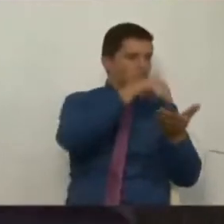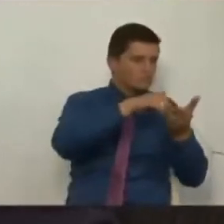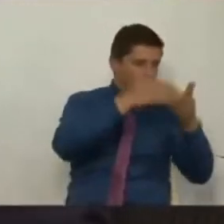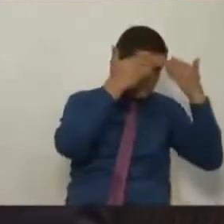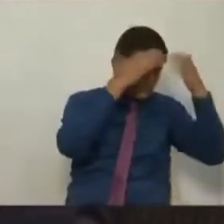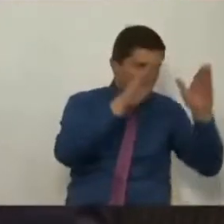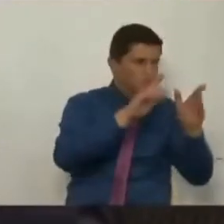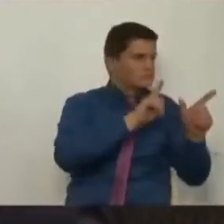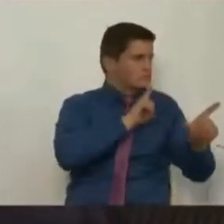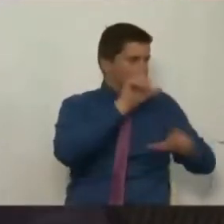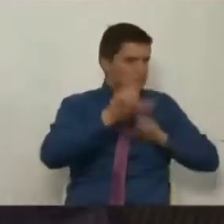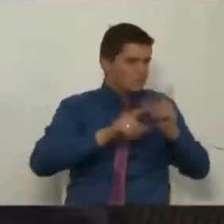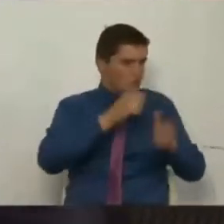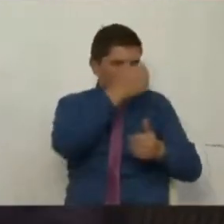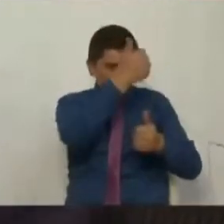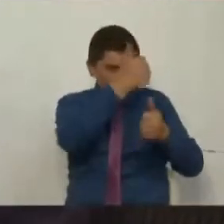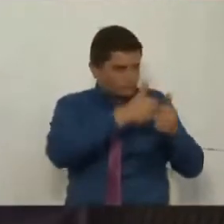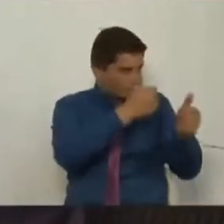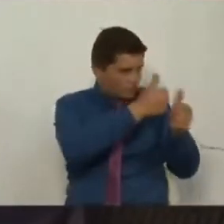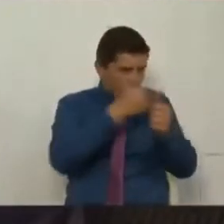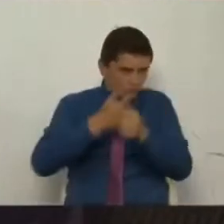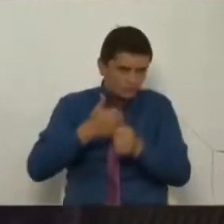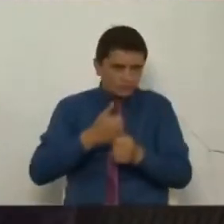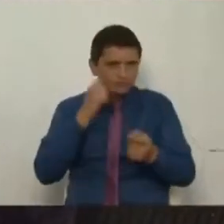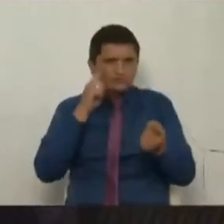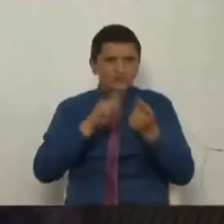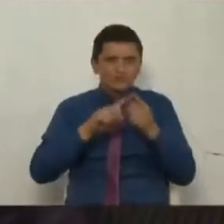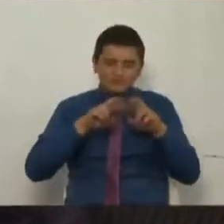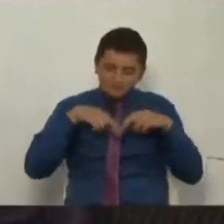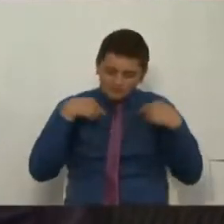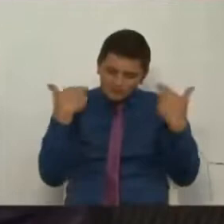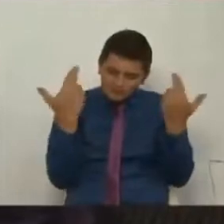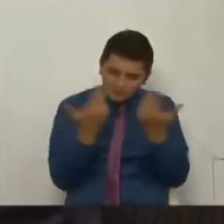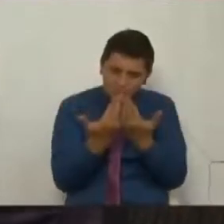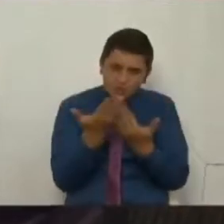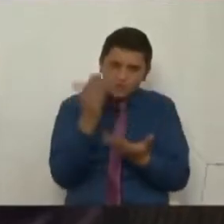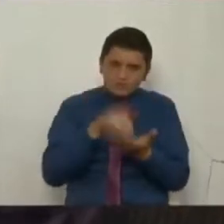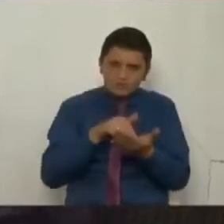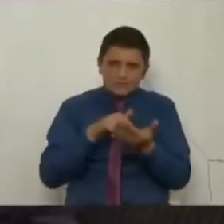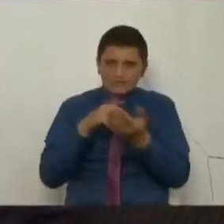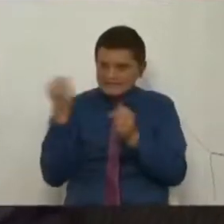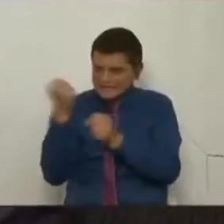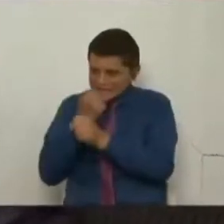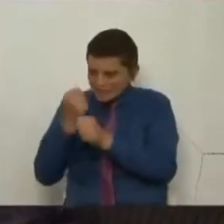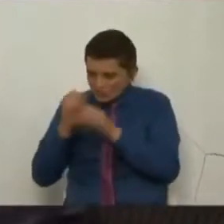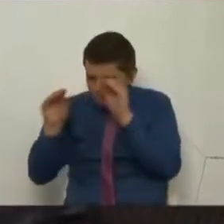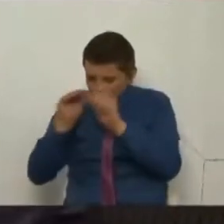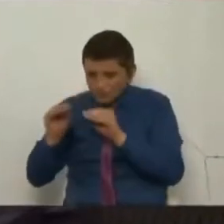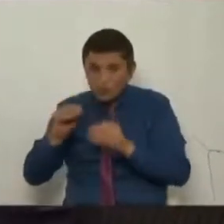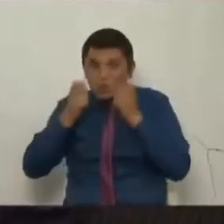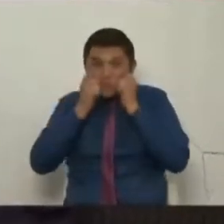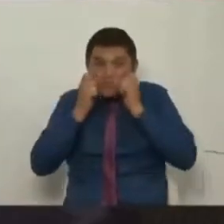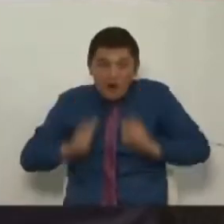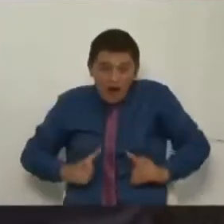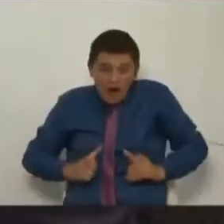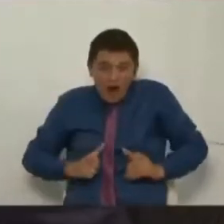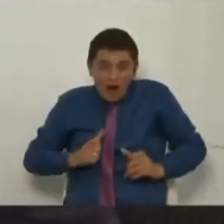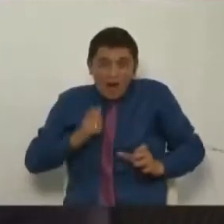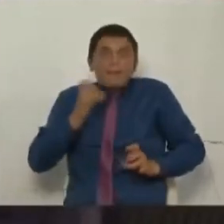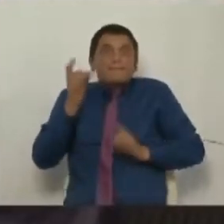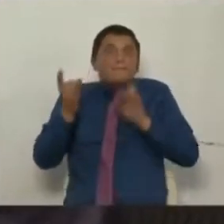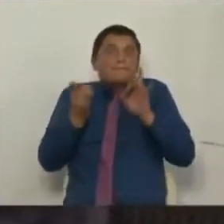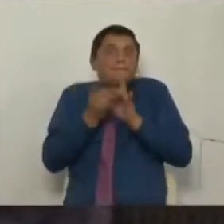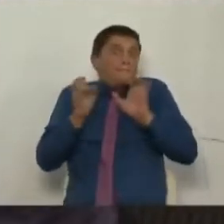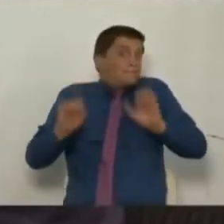líderes? a ver si entendemos que toda obra humana, por buena que sea, puede ser perfectible y que